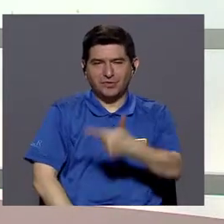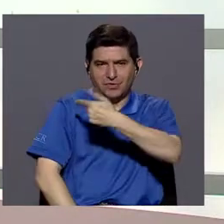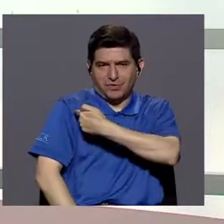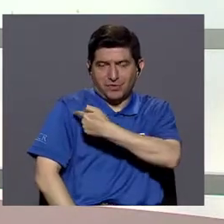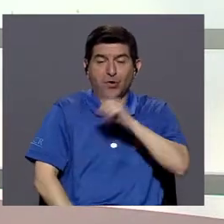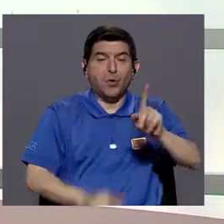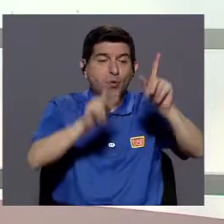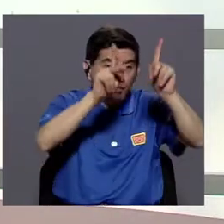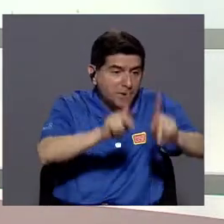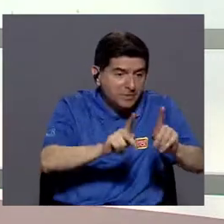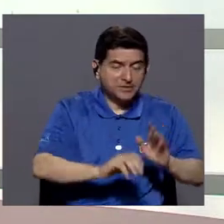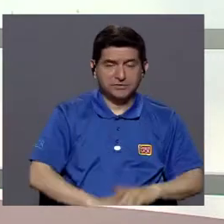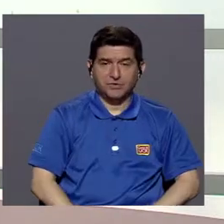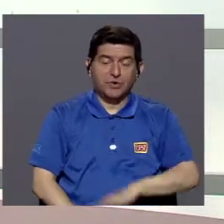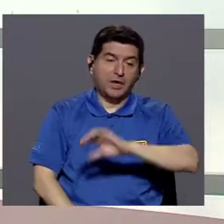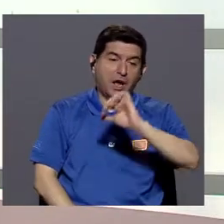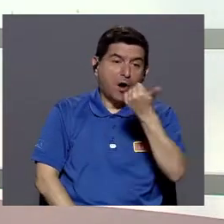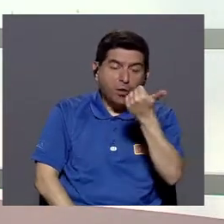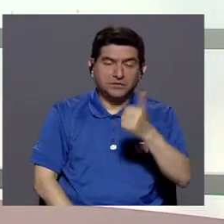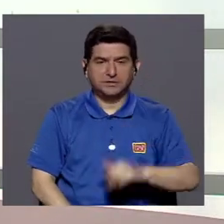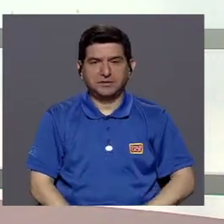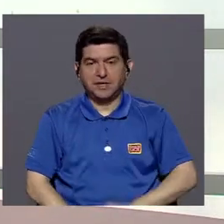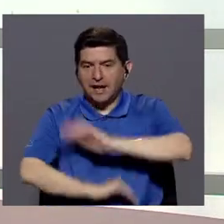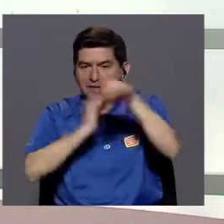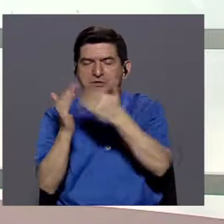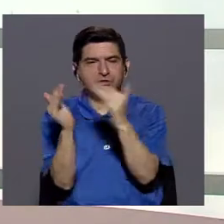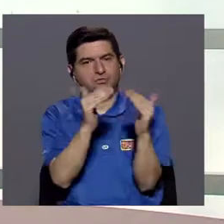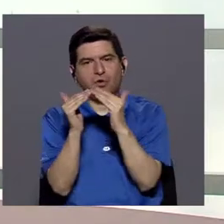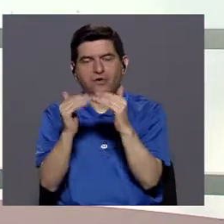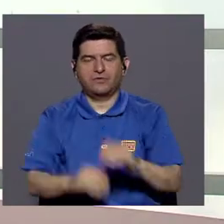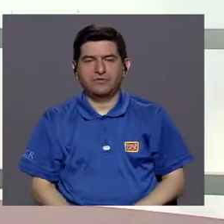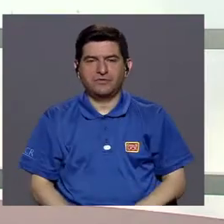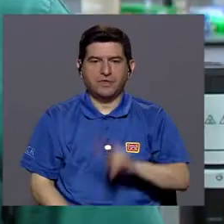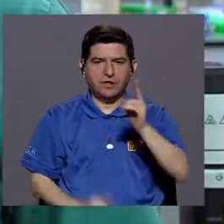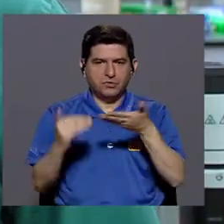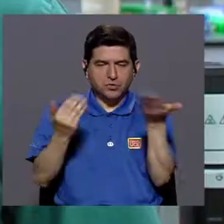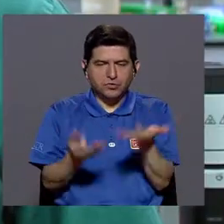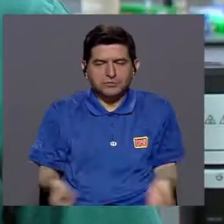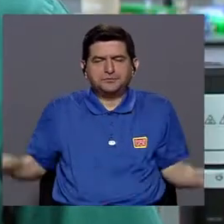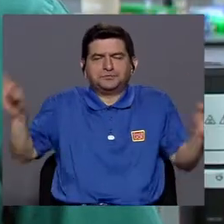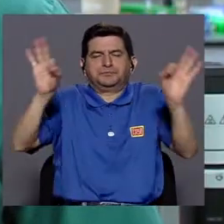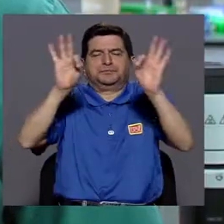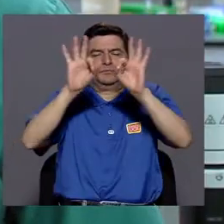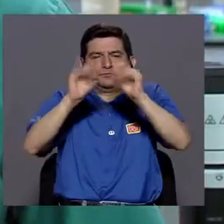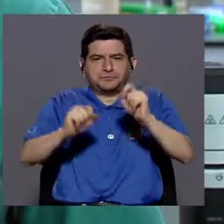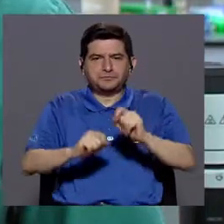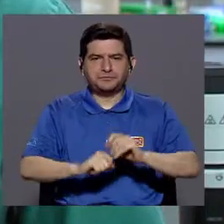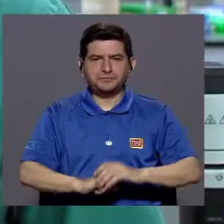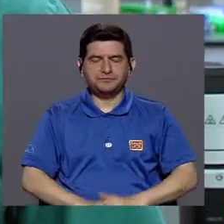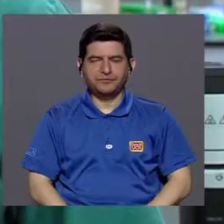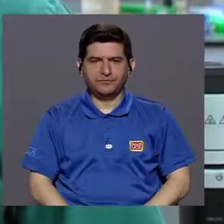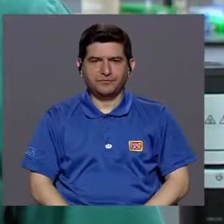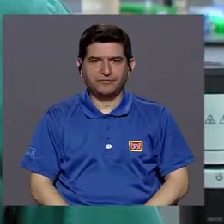vacunación y la inmunidad de una persona y otra es la de toda la población. Dos cosas fundamentales.